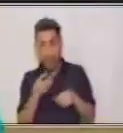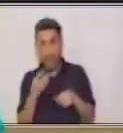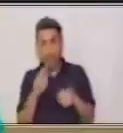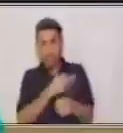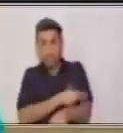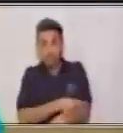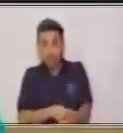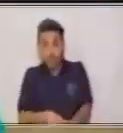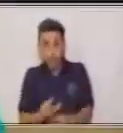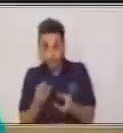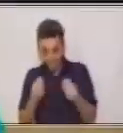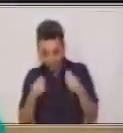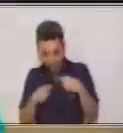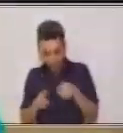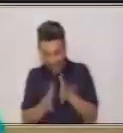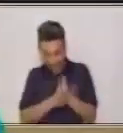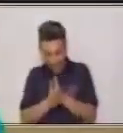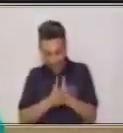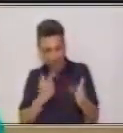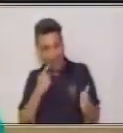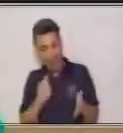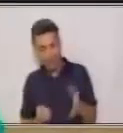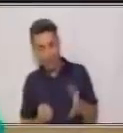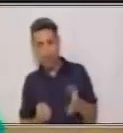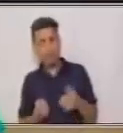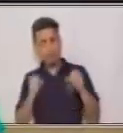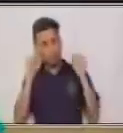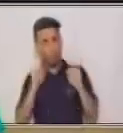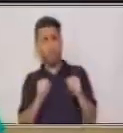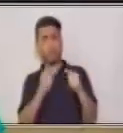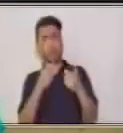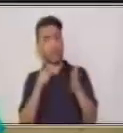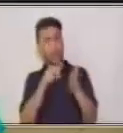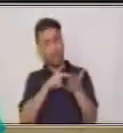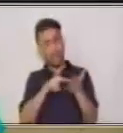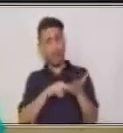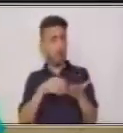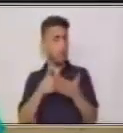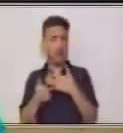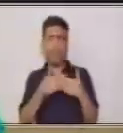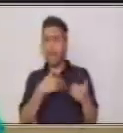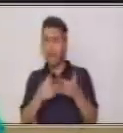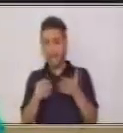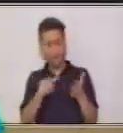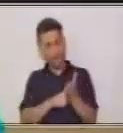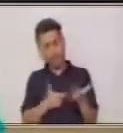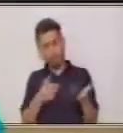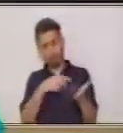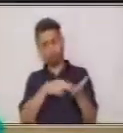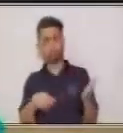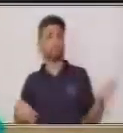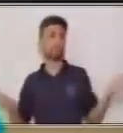que solo eso estoy leyendo. Puedes tú también leer cualquier otro texto o textos variados.